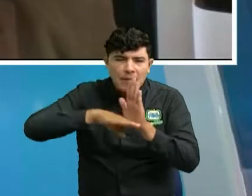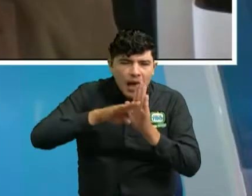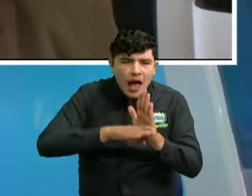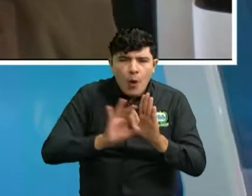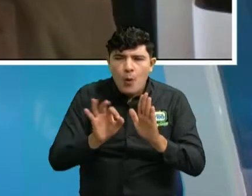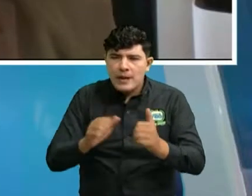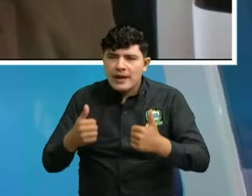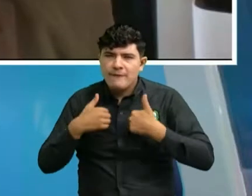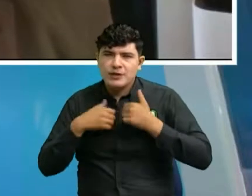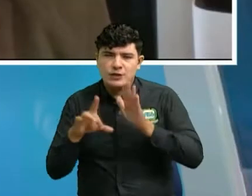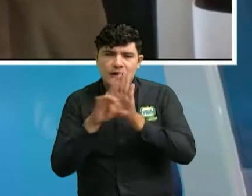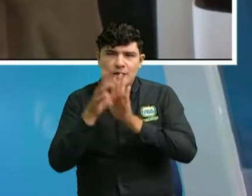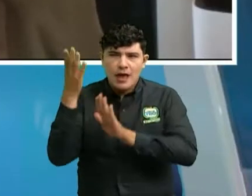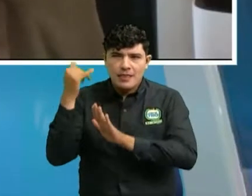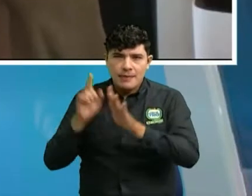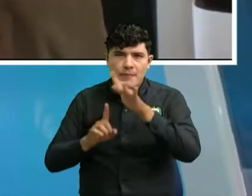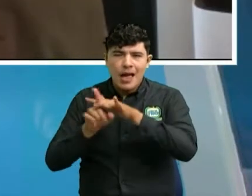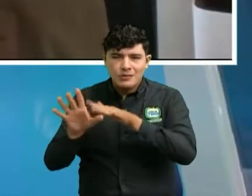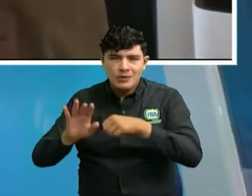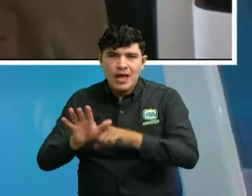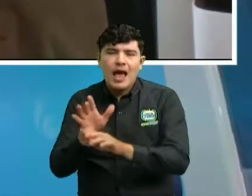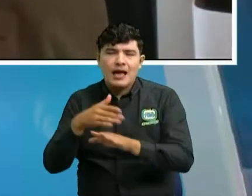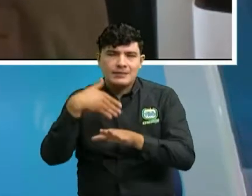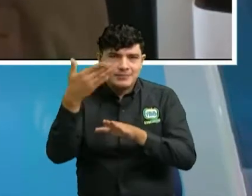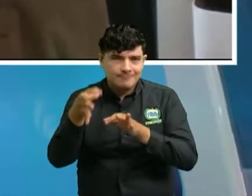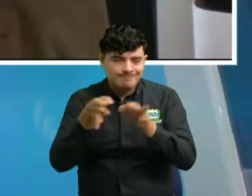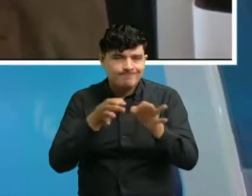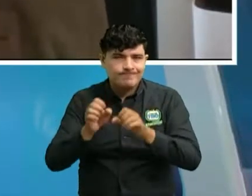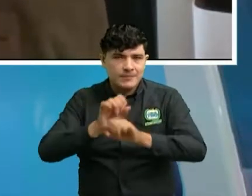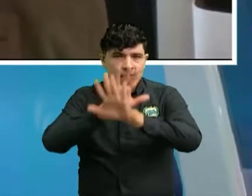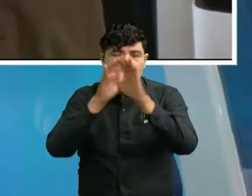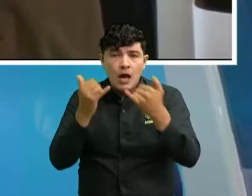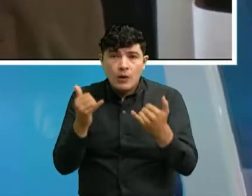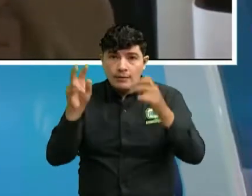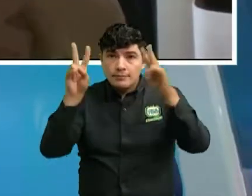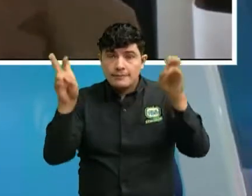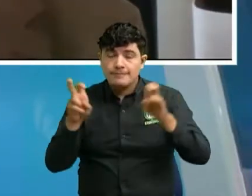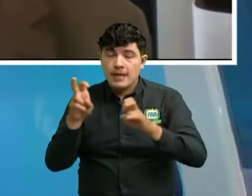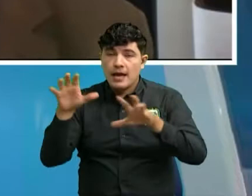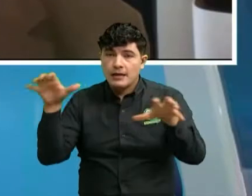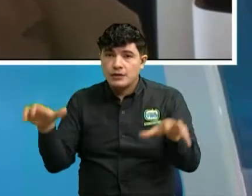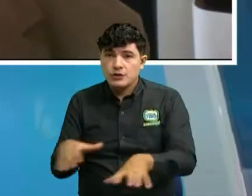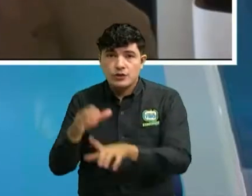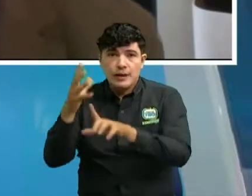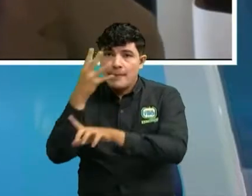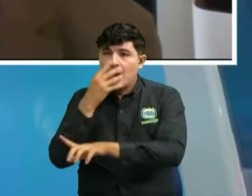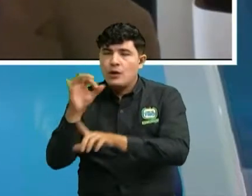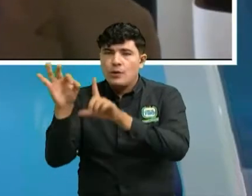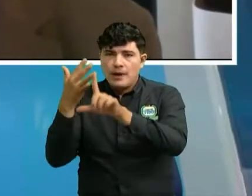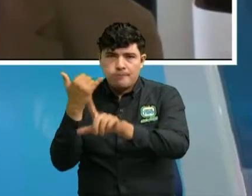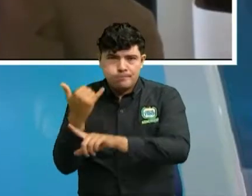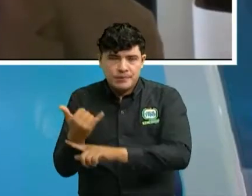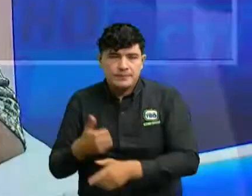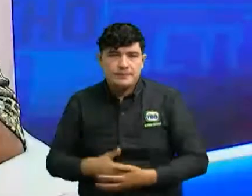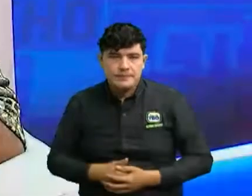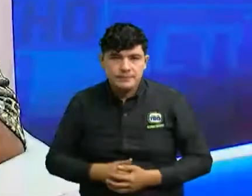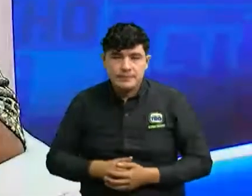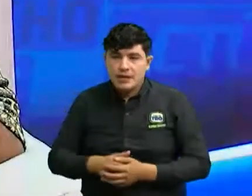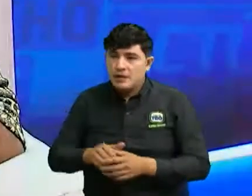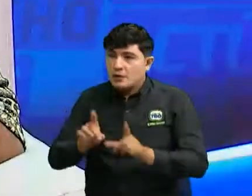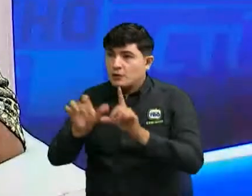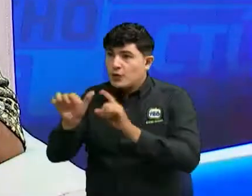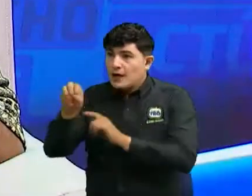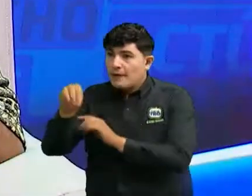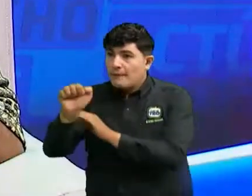doctora Marlene, pero en esta oportunidad aquellos cibernautas que están ahí conectados a través del Facebook Live que aparece en el